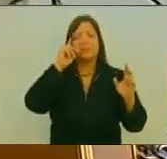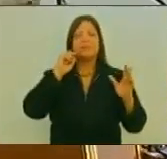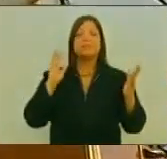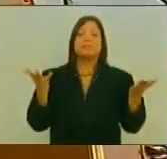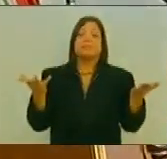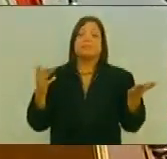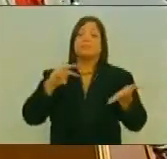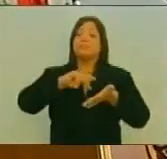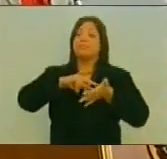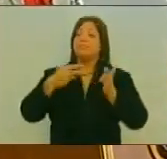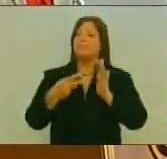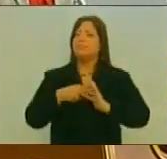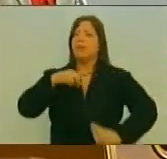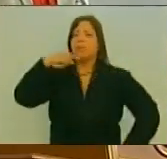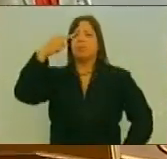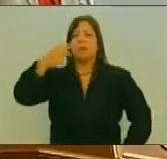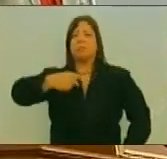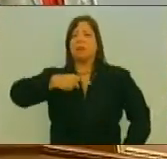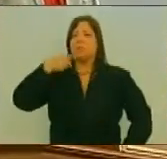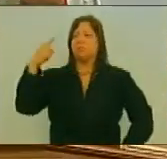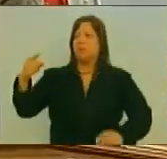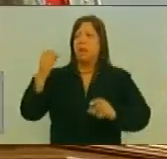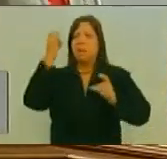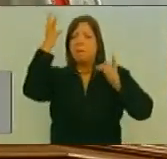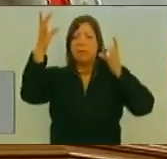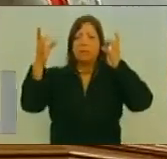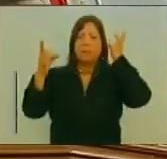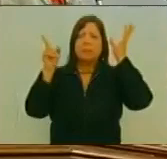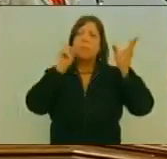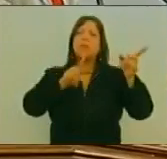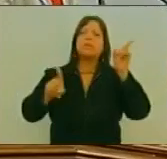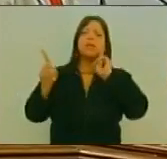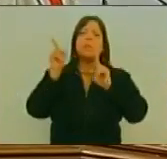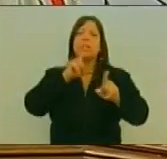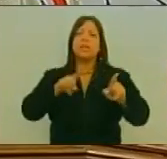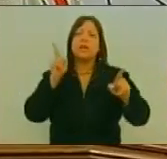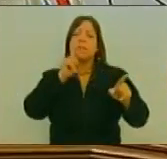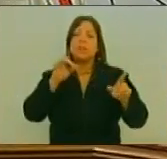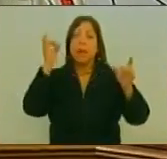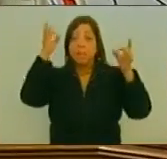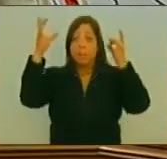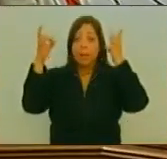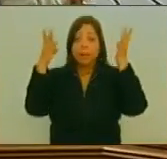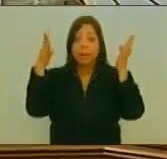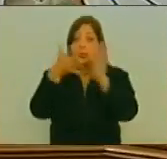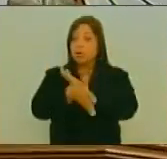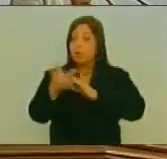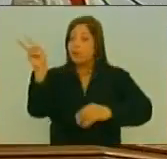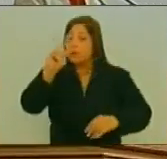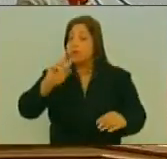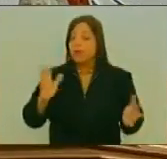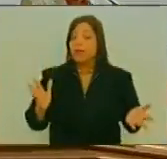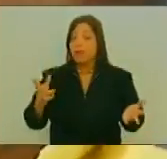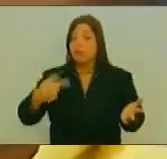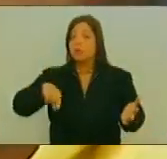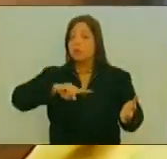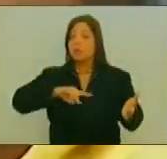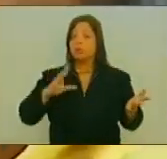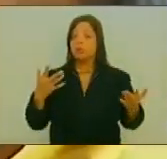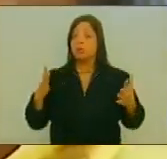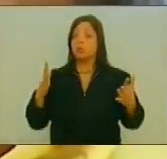Exhibir Y explicar Los falsos positivos Que él tiene Para una agresión En Venezuela Y en eso Somos afortunados